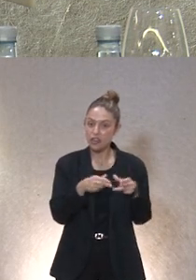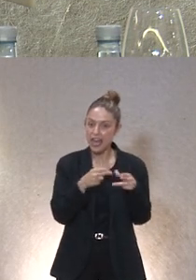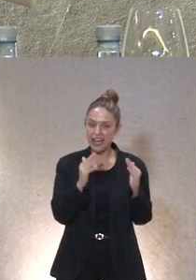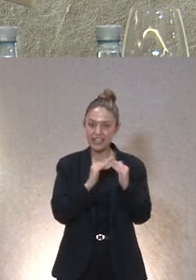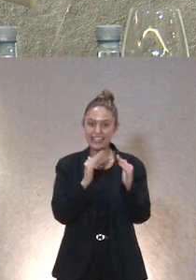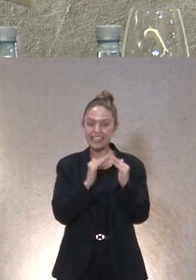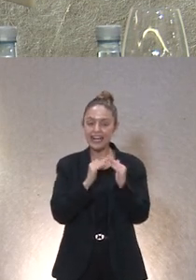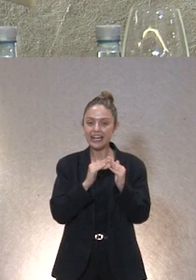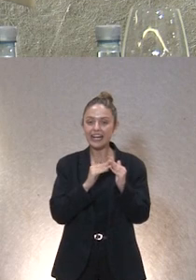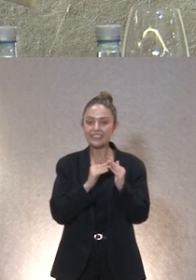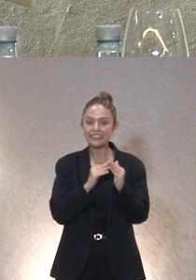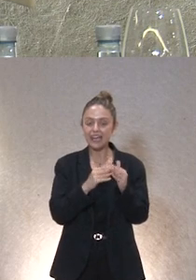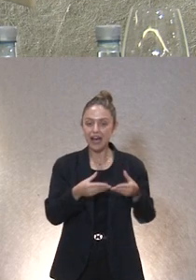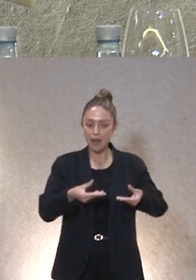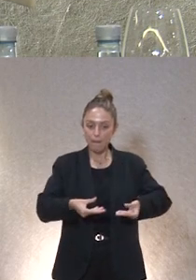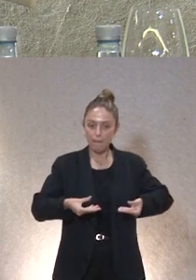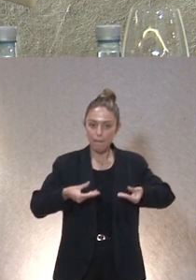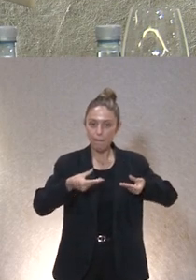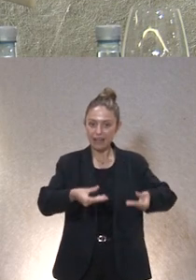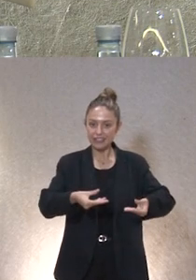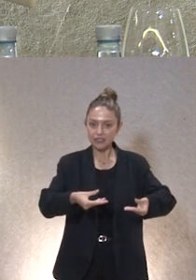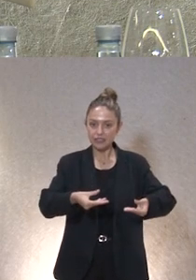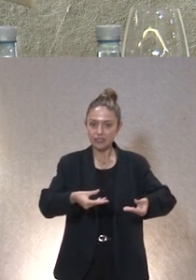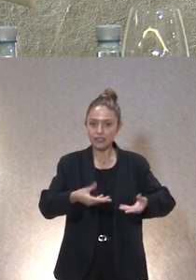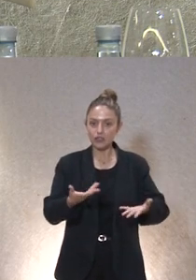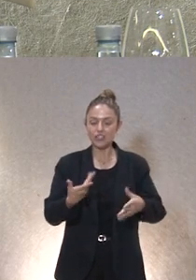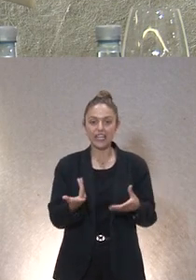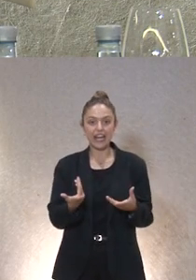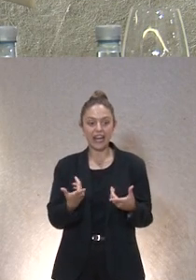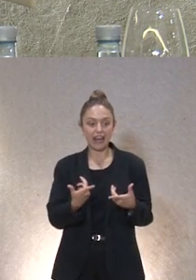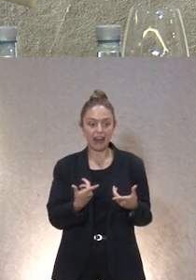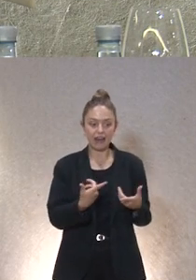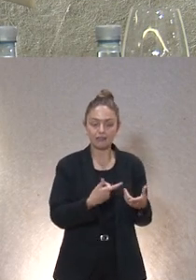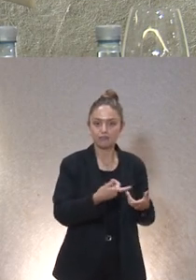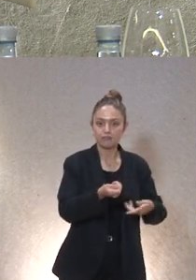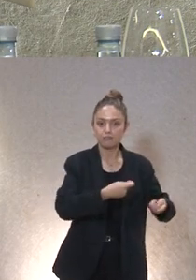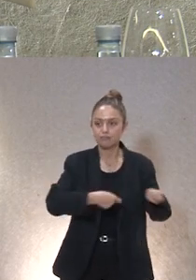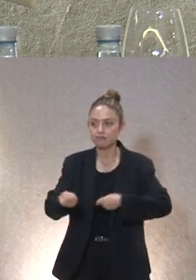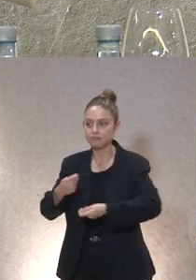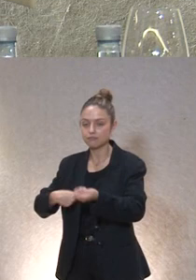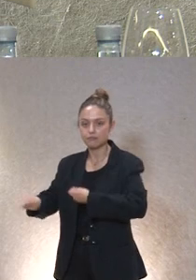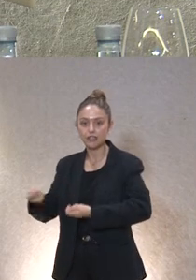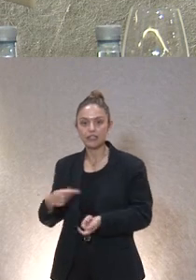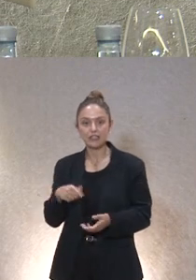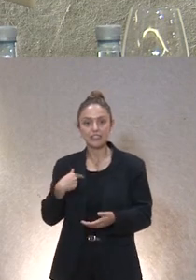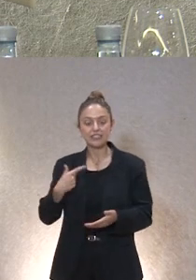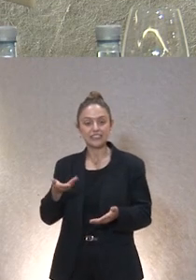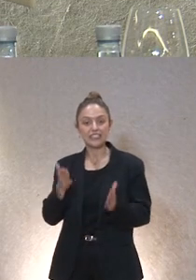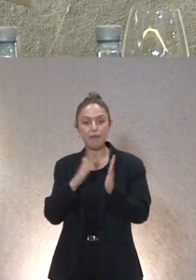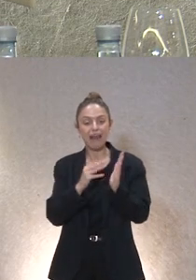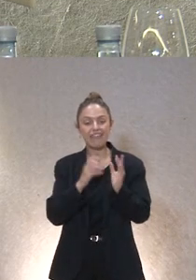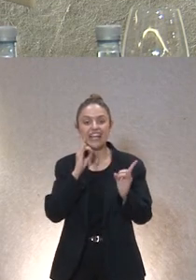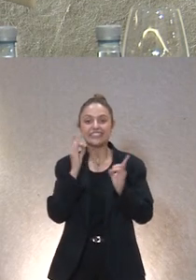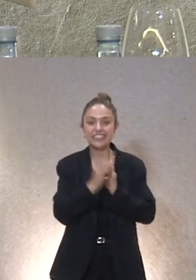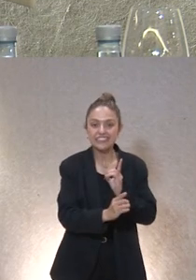casa y luego te dedicabas a colocarlos en el sector claro te llaman de blanqueo de capital desde Palencia diciendo